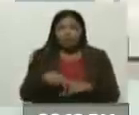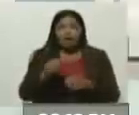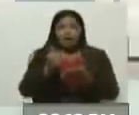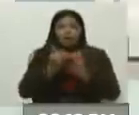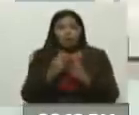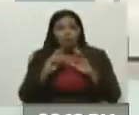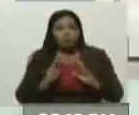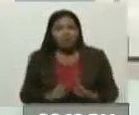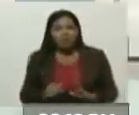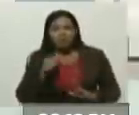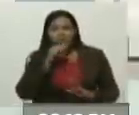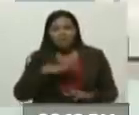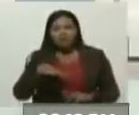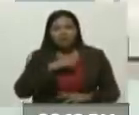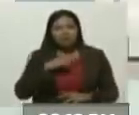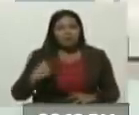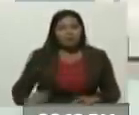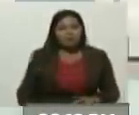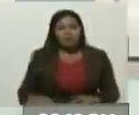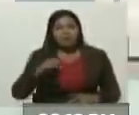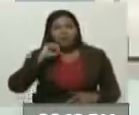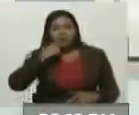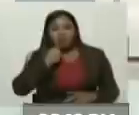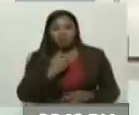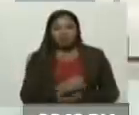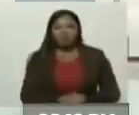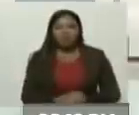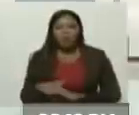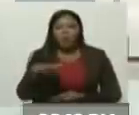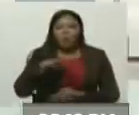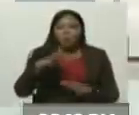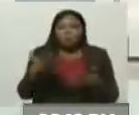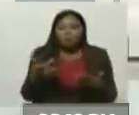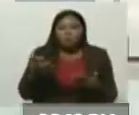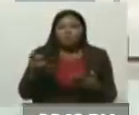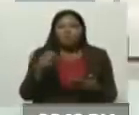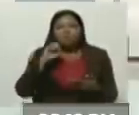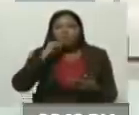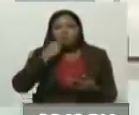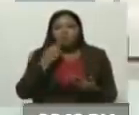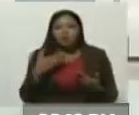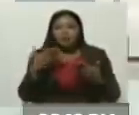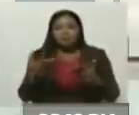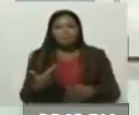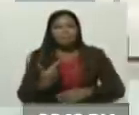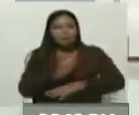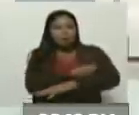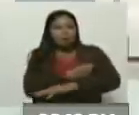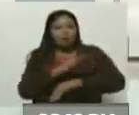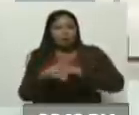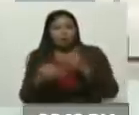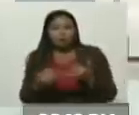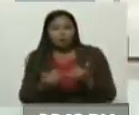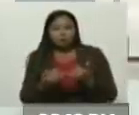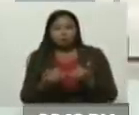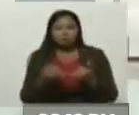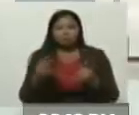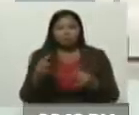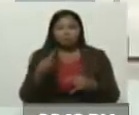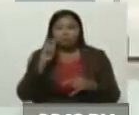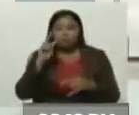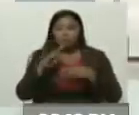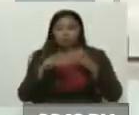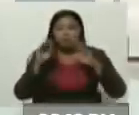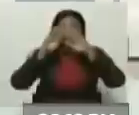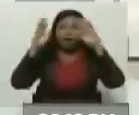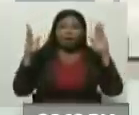humanitaria, llegaron de China y de Rusia, y que cuando Rusia sacó la Sputnik, esa vacuna que ha hecho milagros en el mundo, porque ha sido la más efectiva